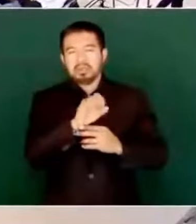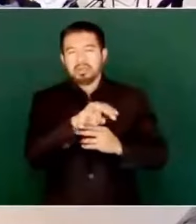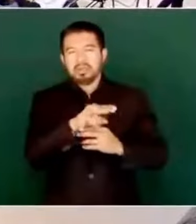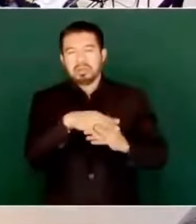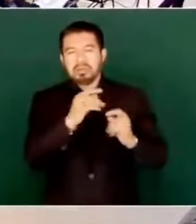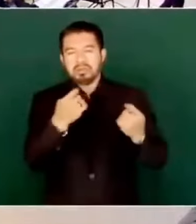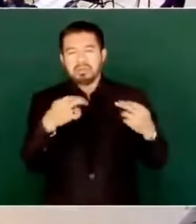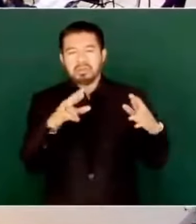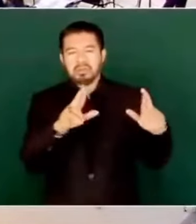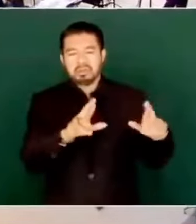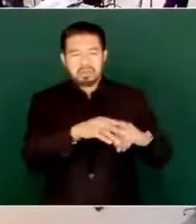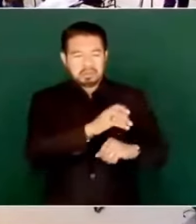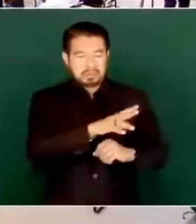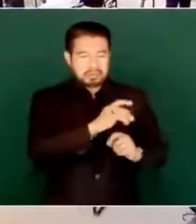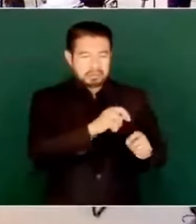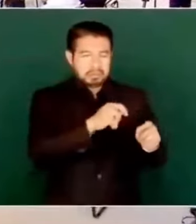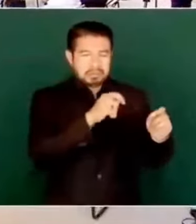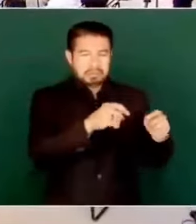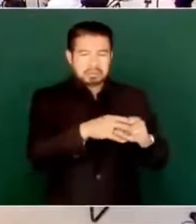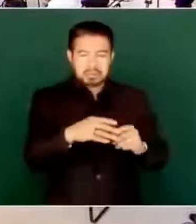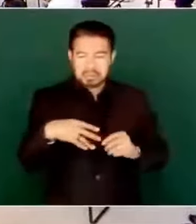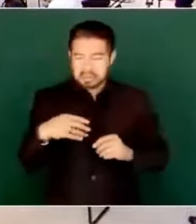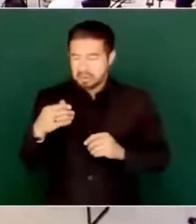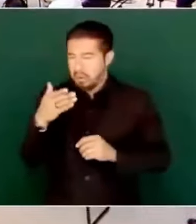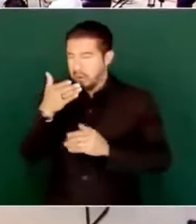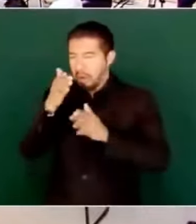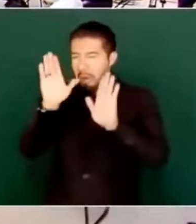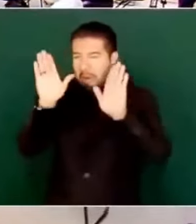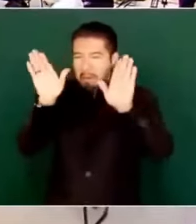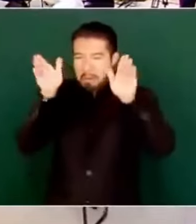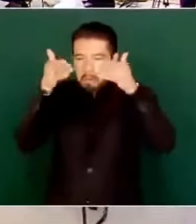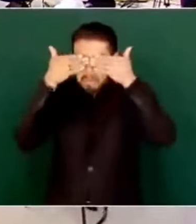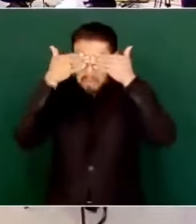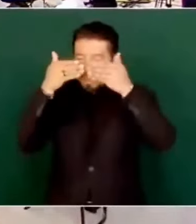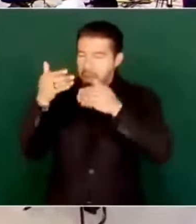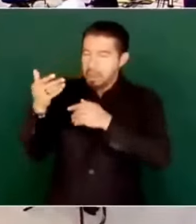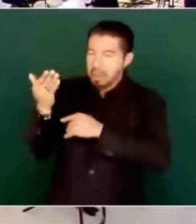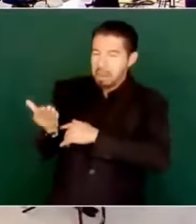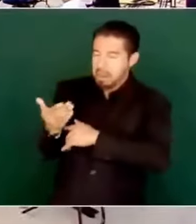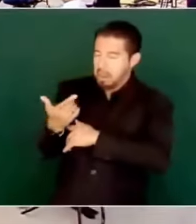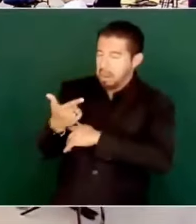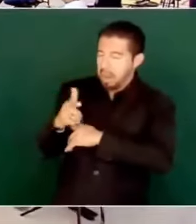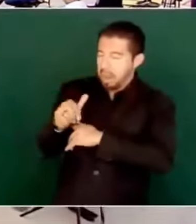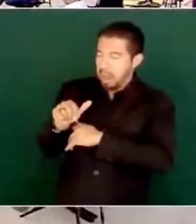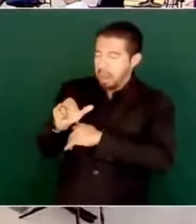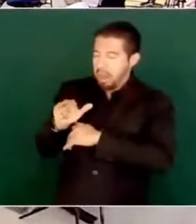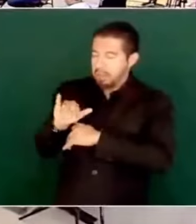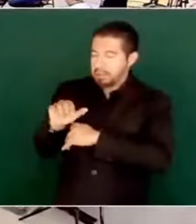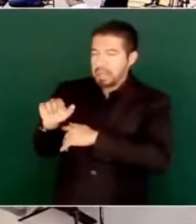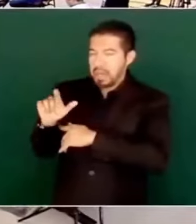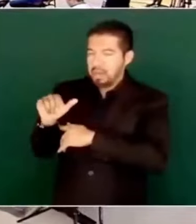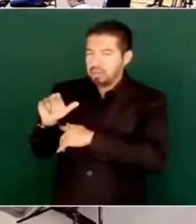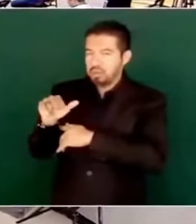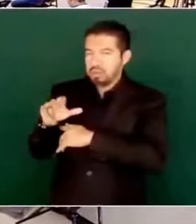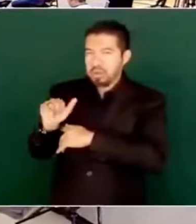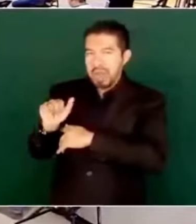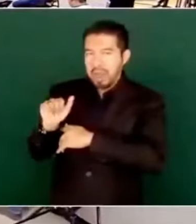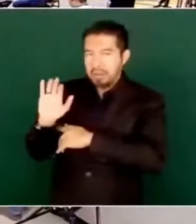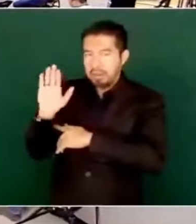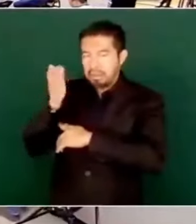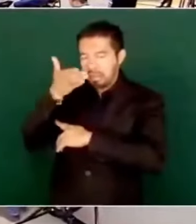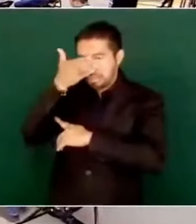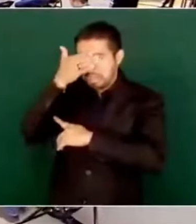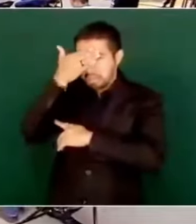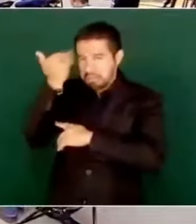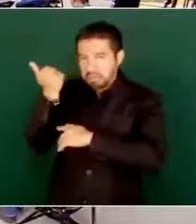que nunca se enteró de lo que hacía García Luna, Sarucán,